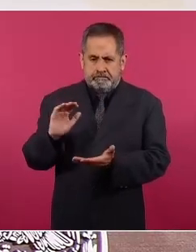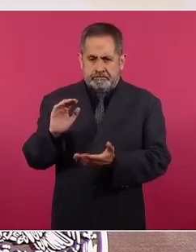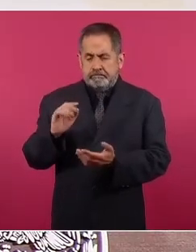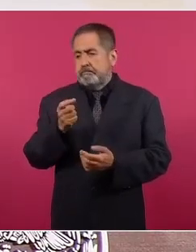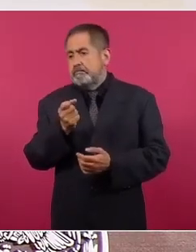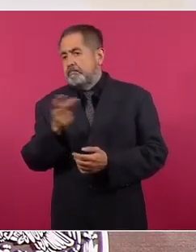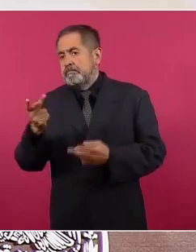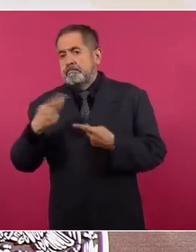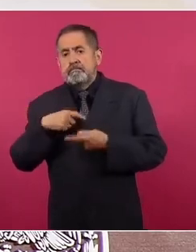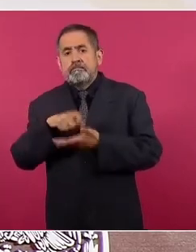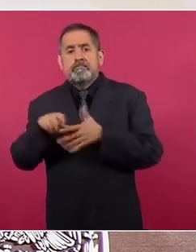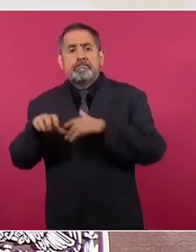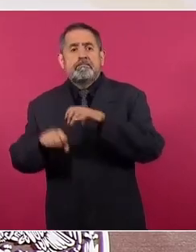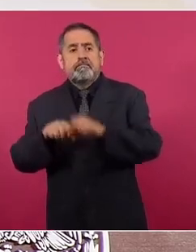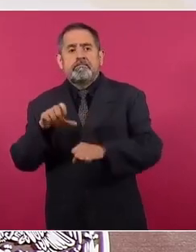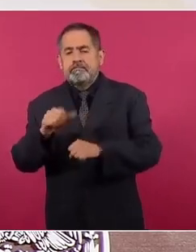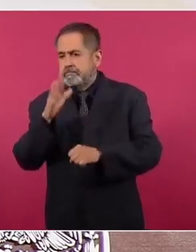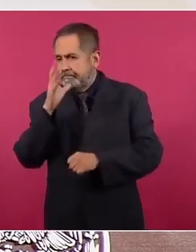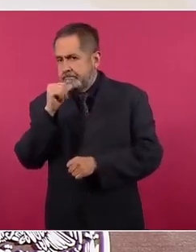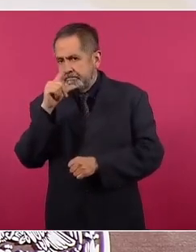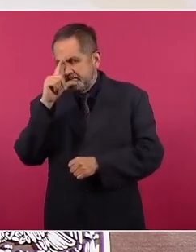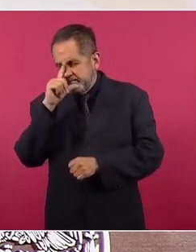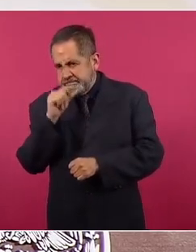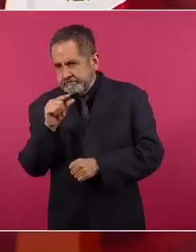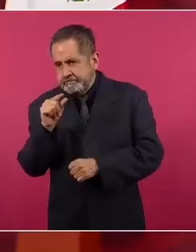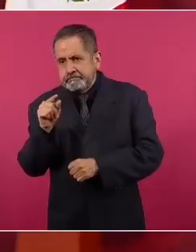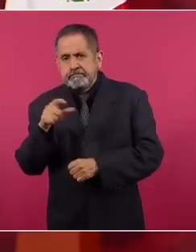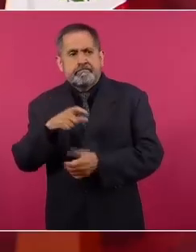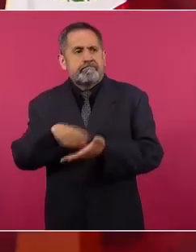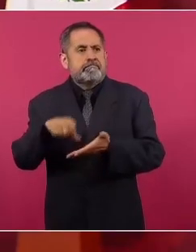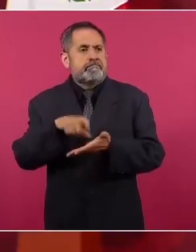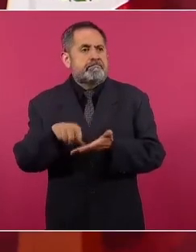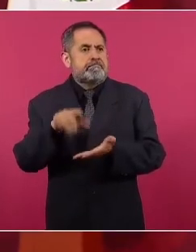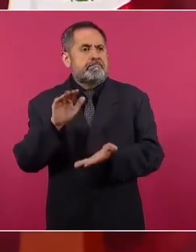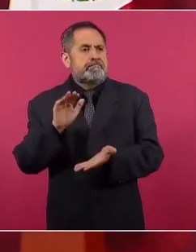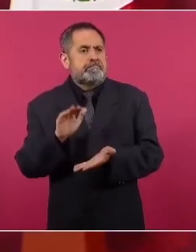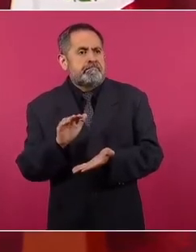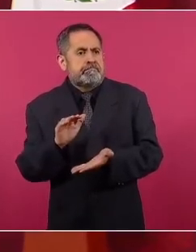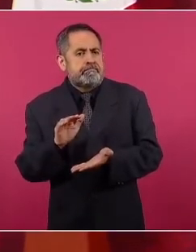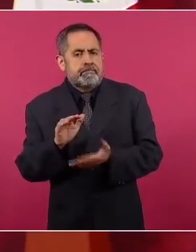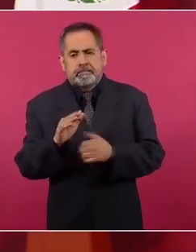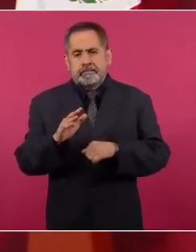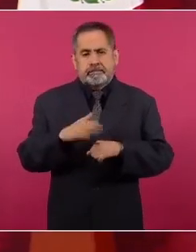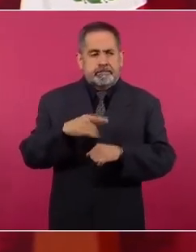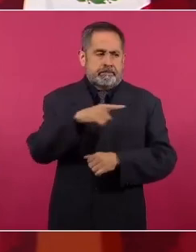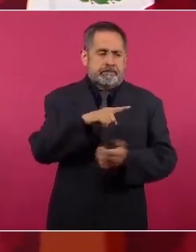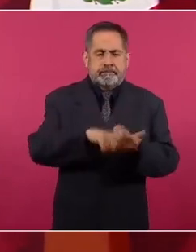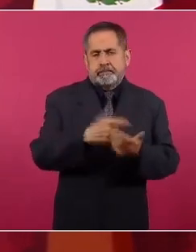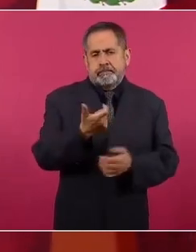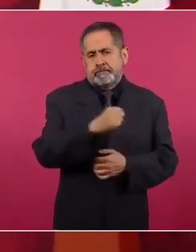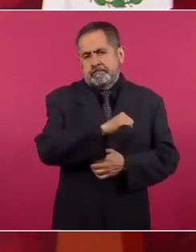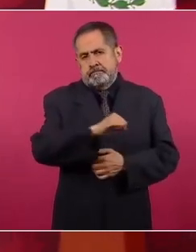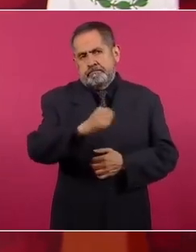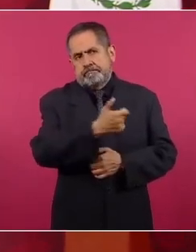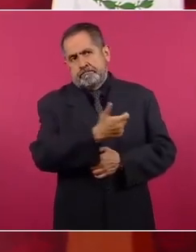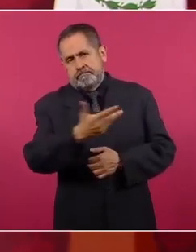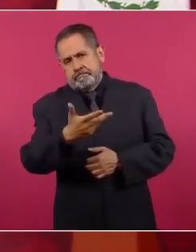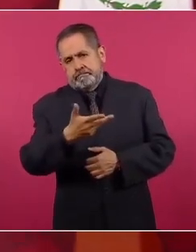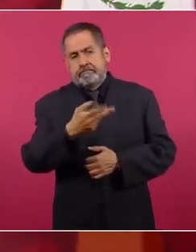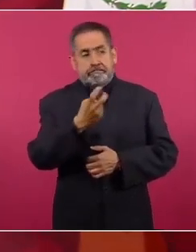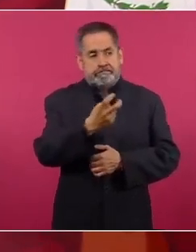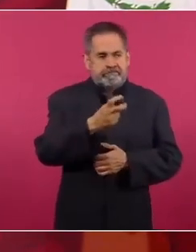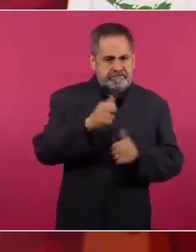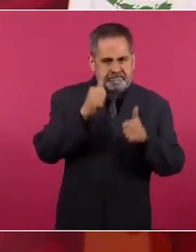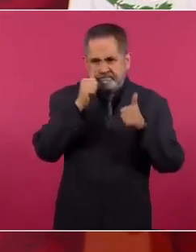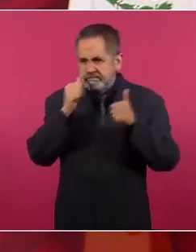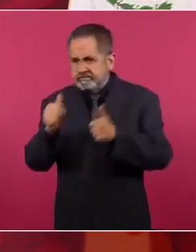adquisitivo por la inflación, por eso hay que atender